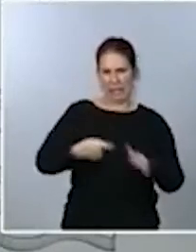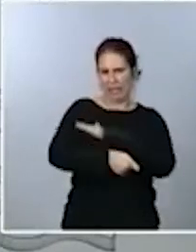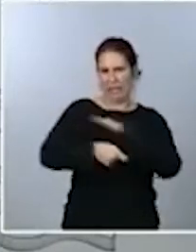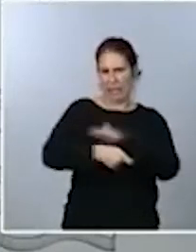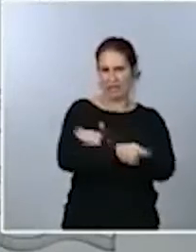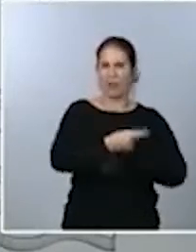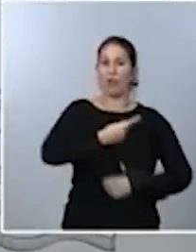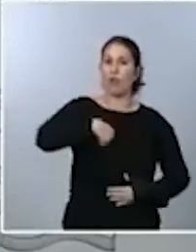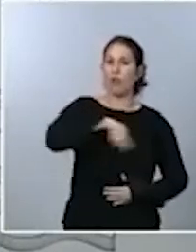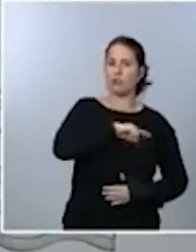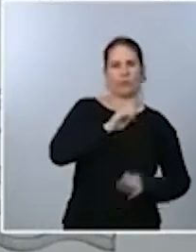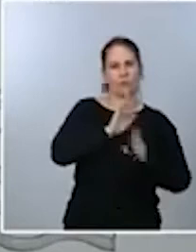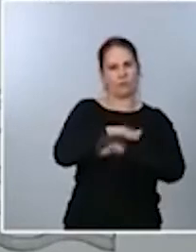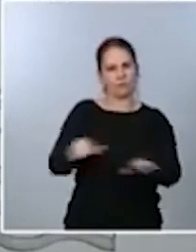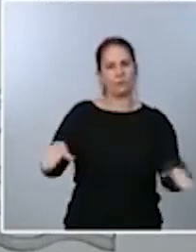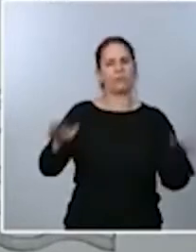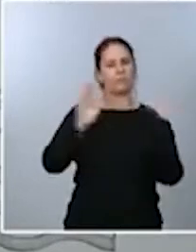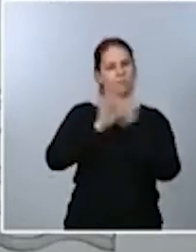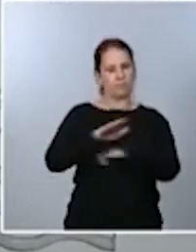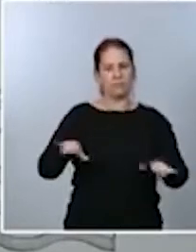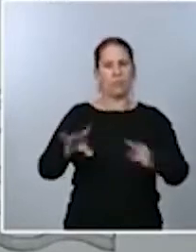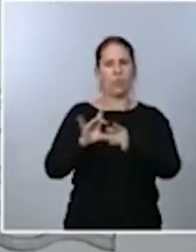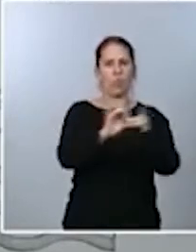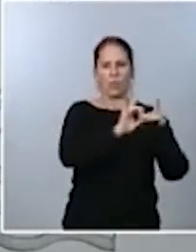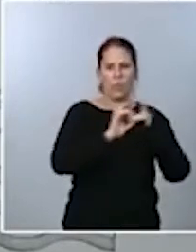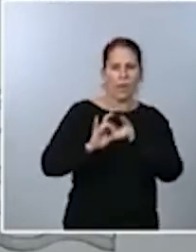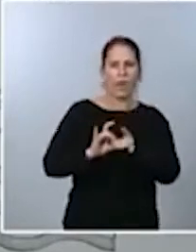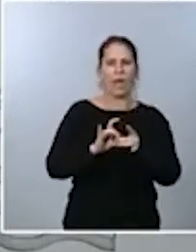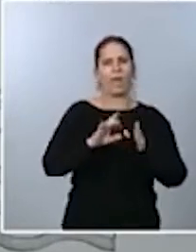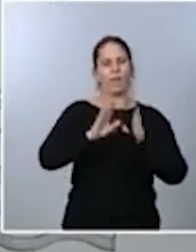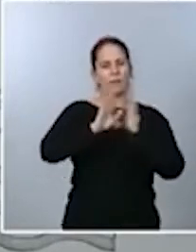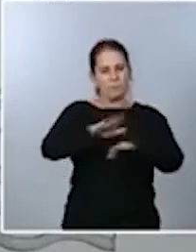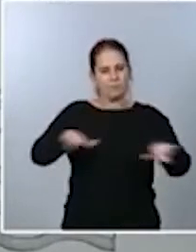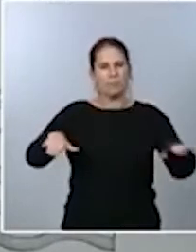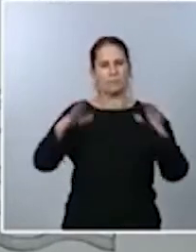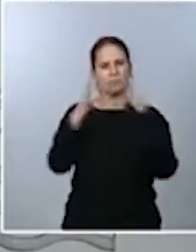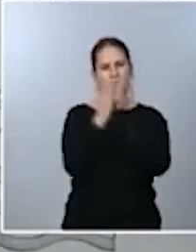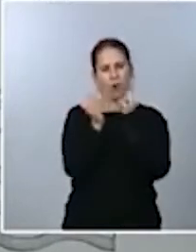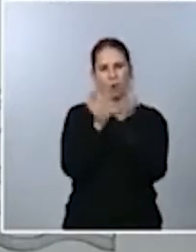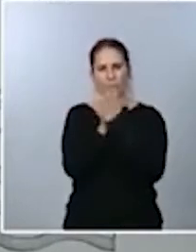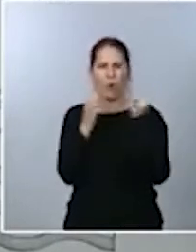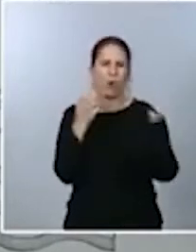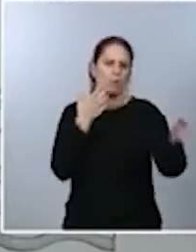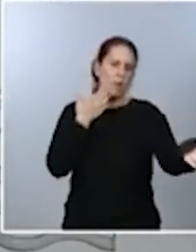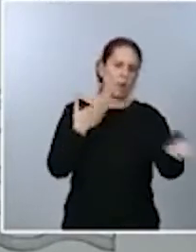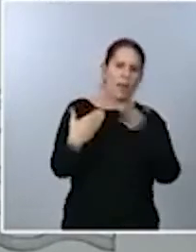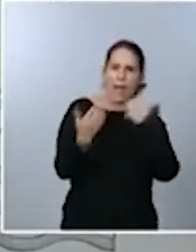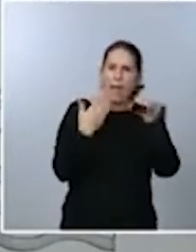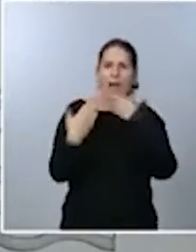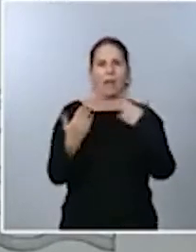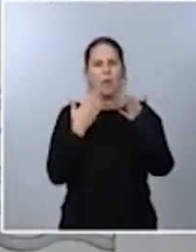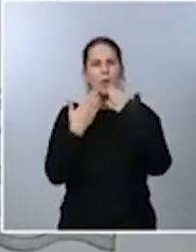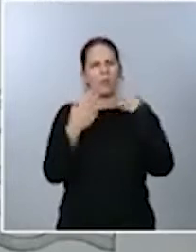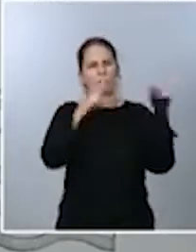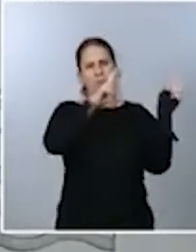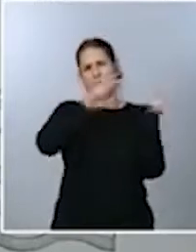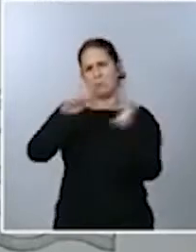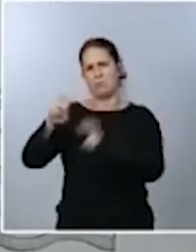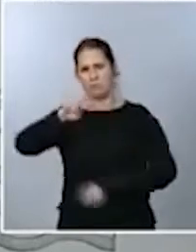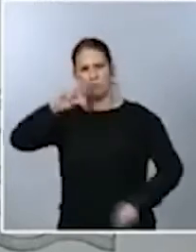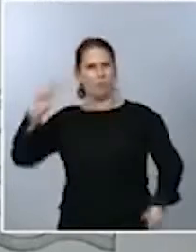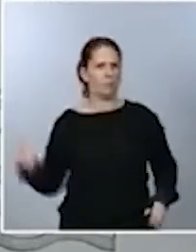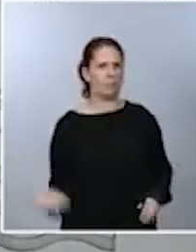llamamiento permanente a la unidad y llamamiento al entendimiento, al diálogo, en diferentes materias. Algunas de ellas lo hemos